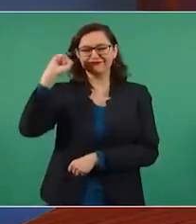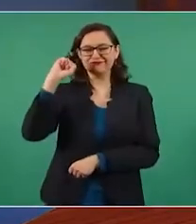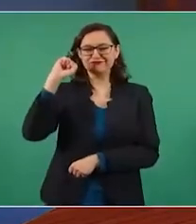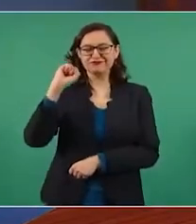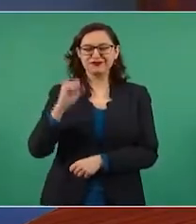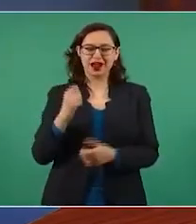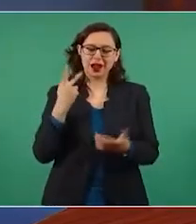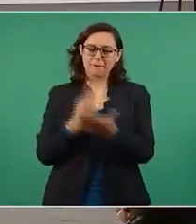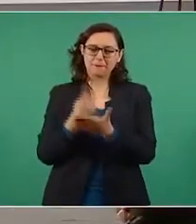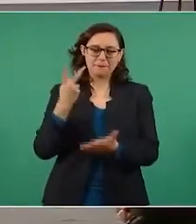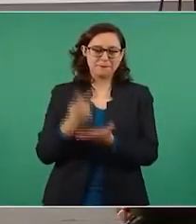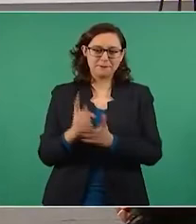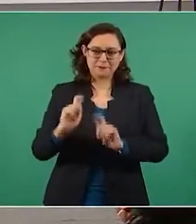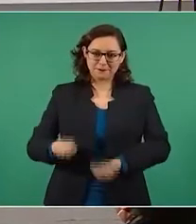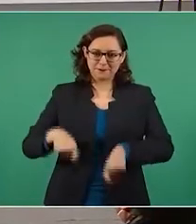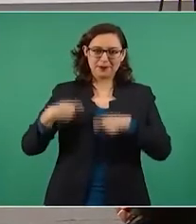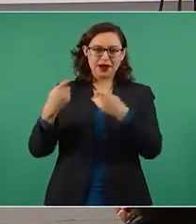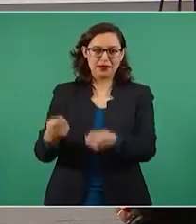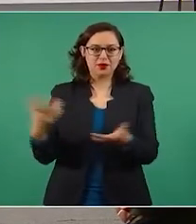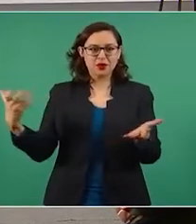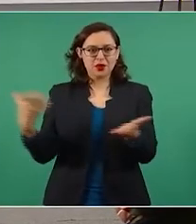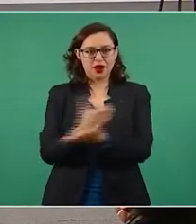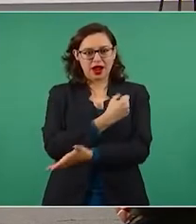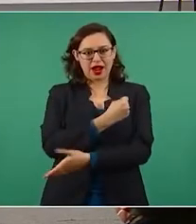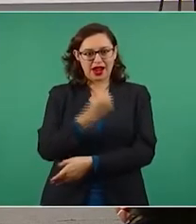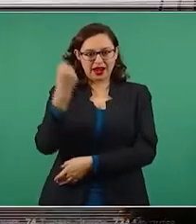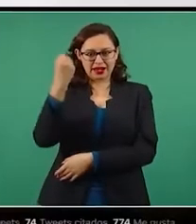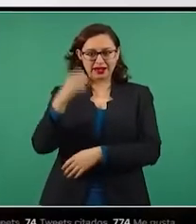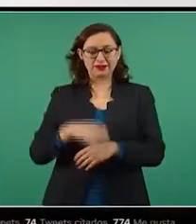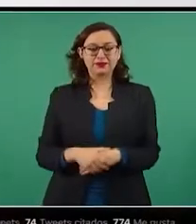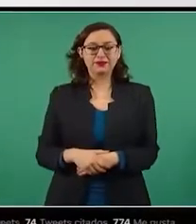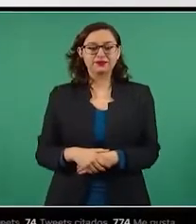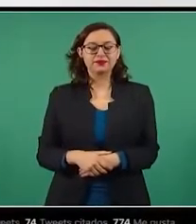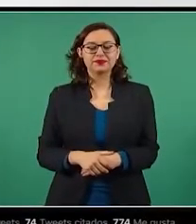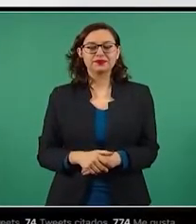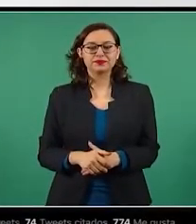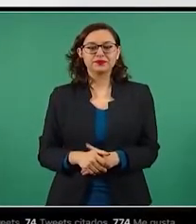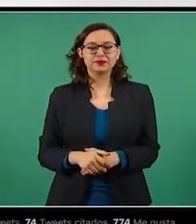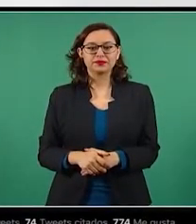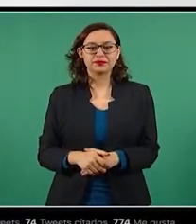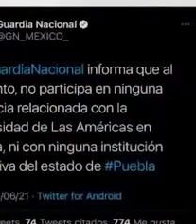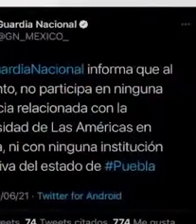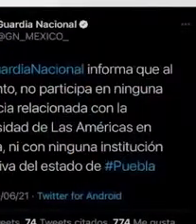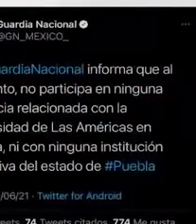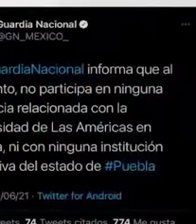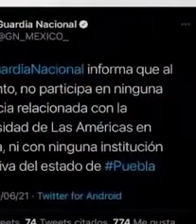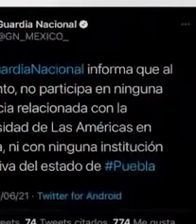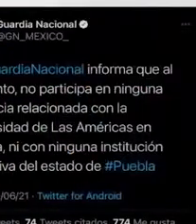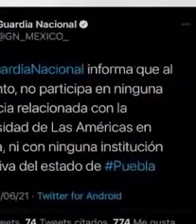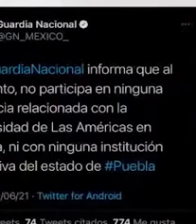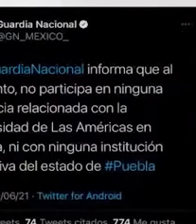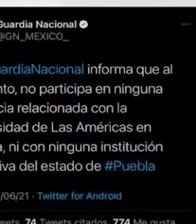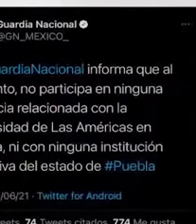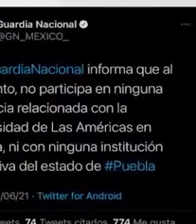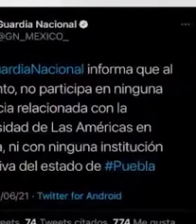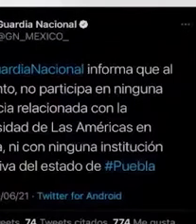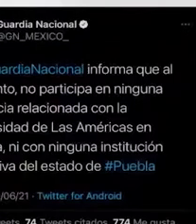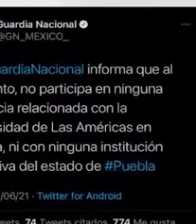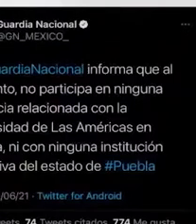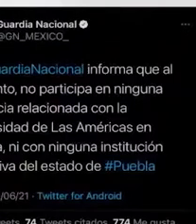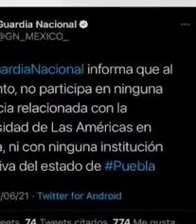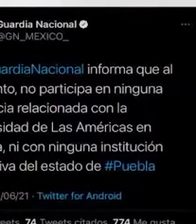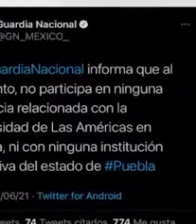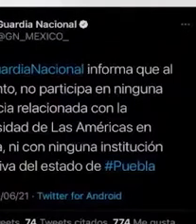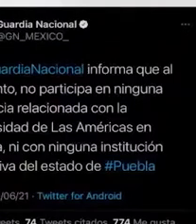vemos, publica el primer tuit. En tiempo real, la Guardia Nacional y la Policía Poblana están tomando